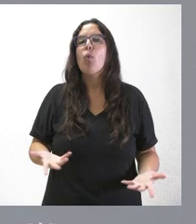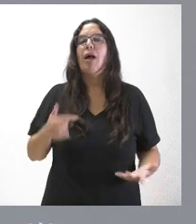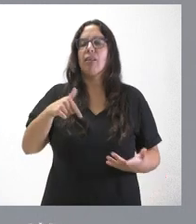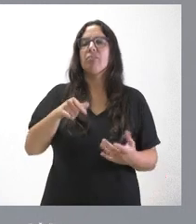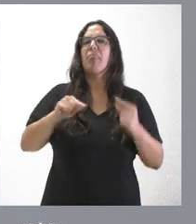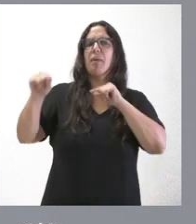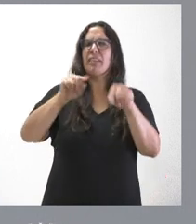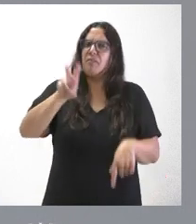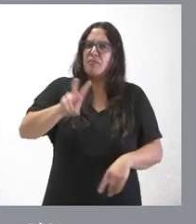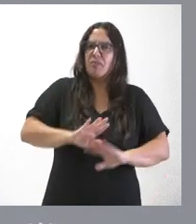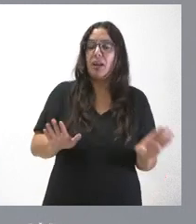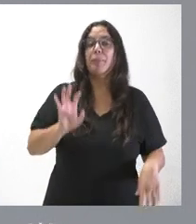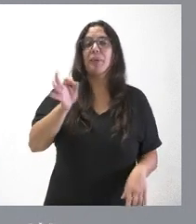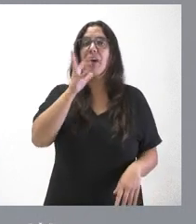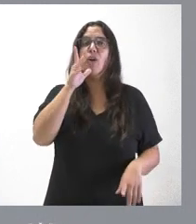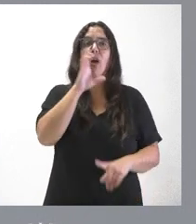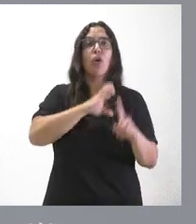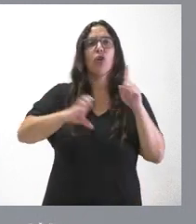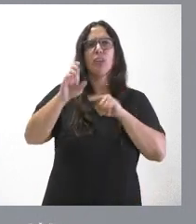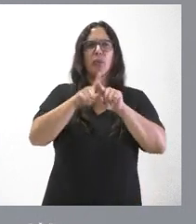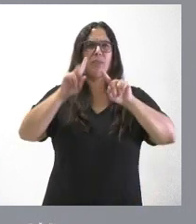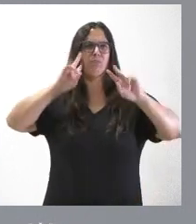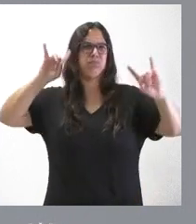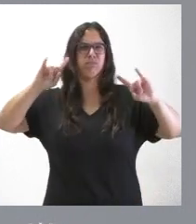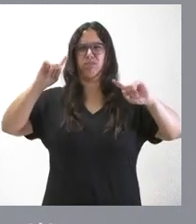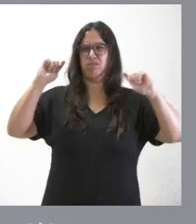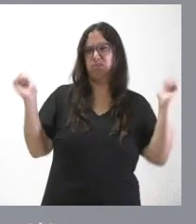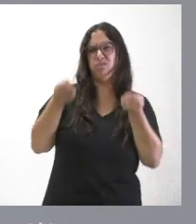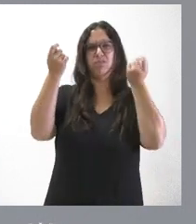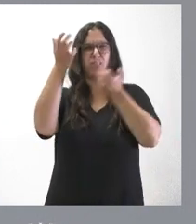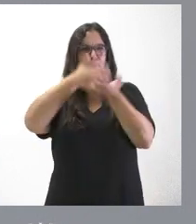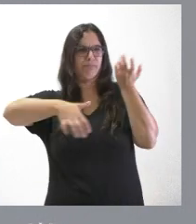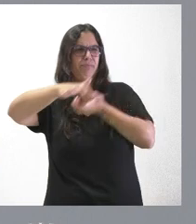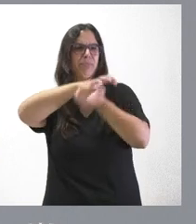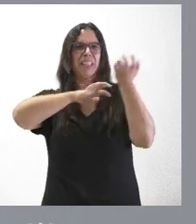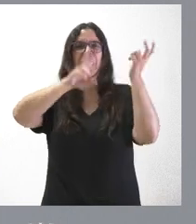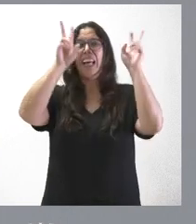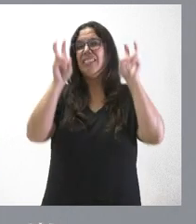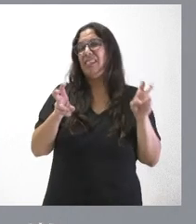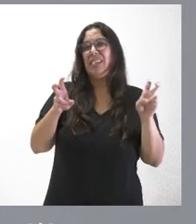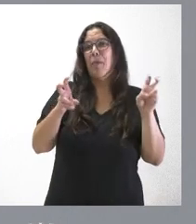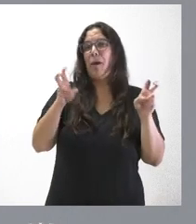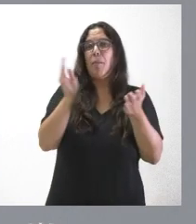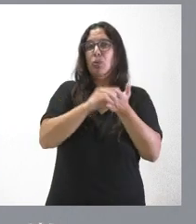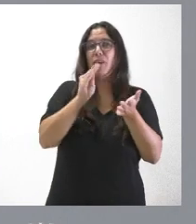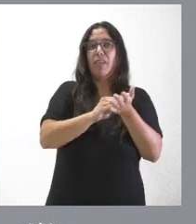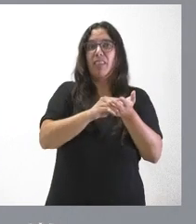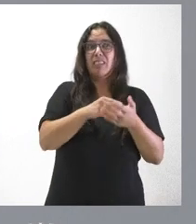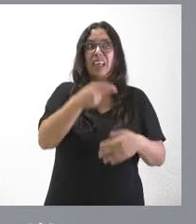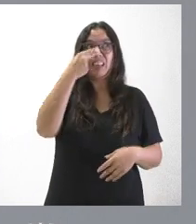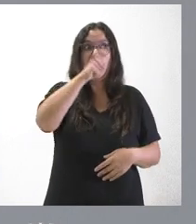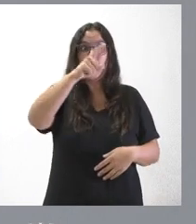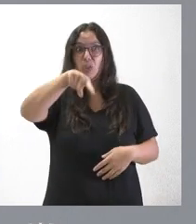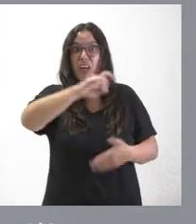útil. Es verdad que vivimos en un contexto donde ahora hay mucho ruido por muchos aspectos. La mayoría de ellos cuestiones que no tienen nada que ver con el interés de las personas de